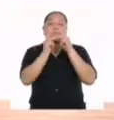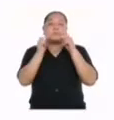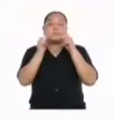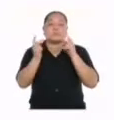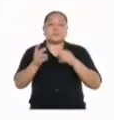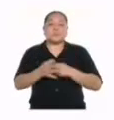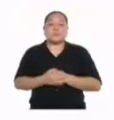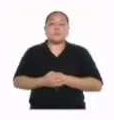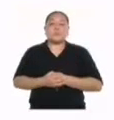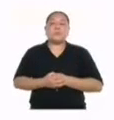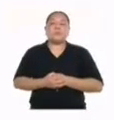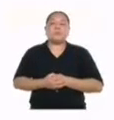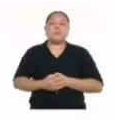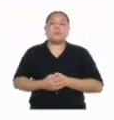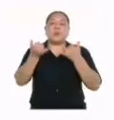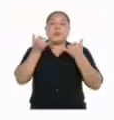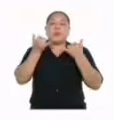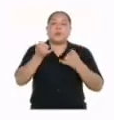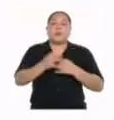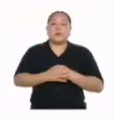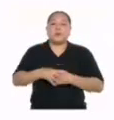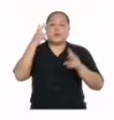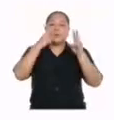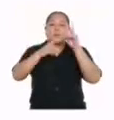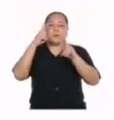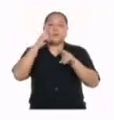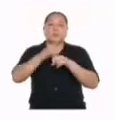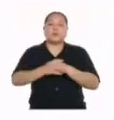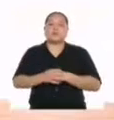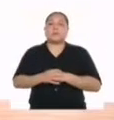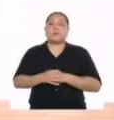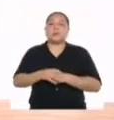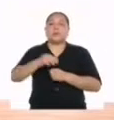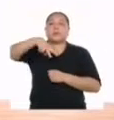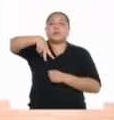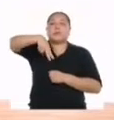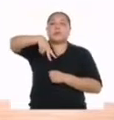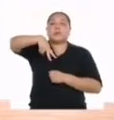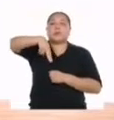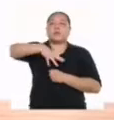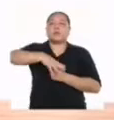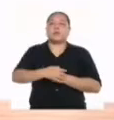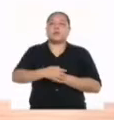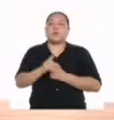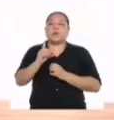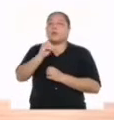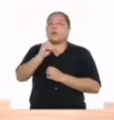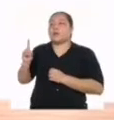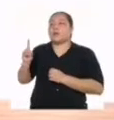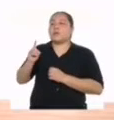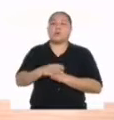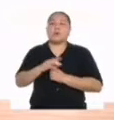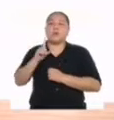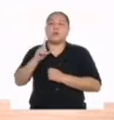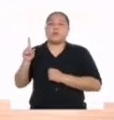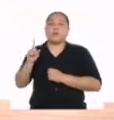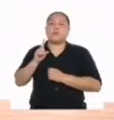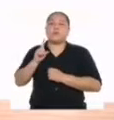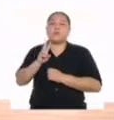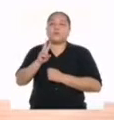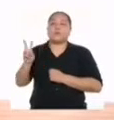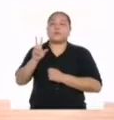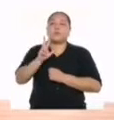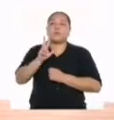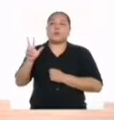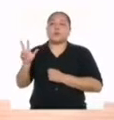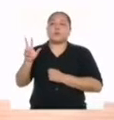perfecto Ahora realicemos tijera lateral Comencemos con el lado derecho Allí marcamos, dos,